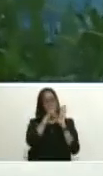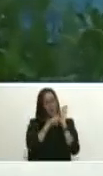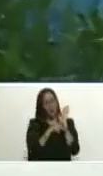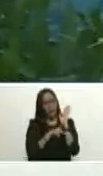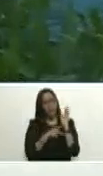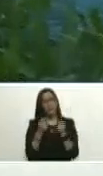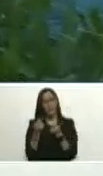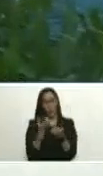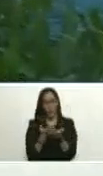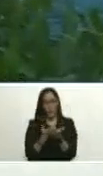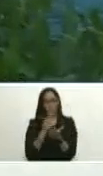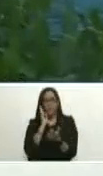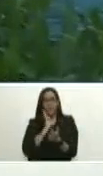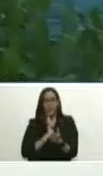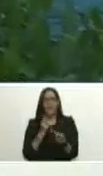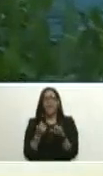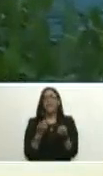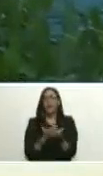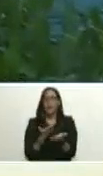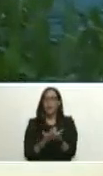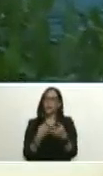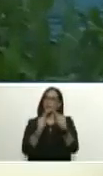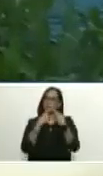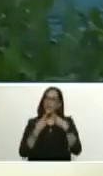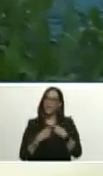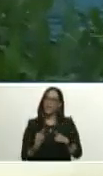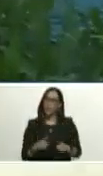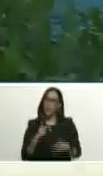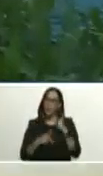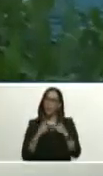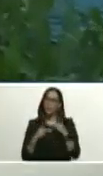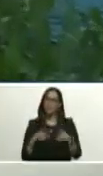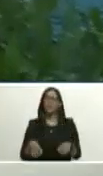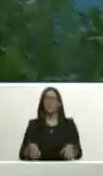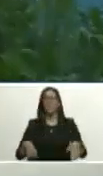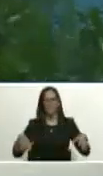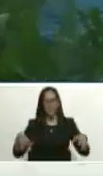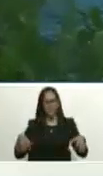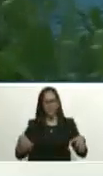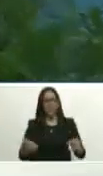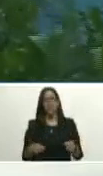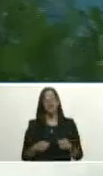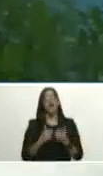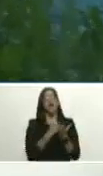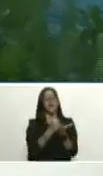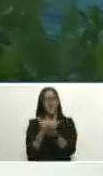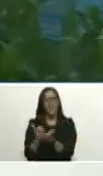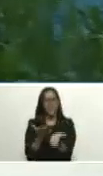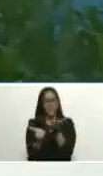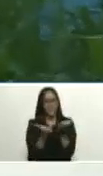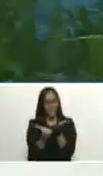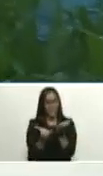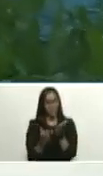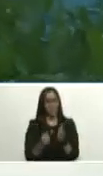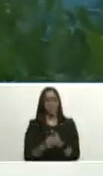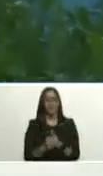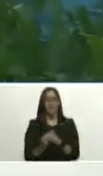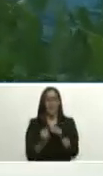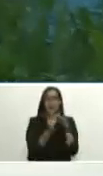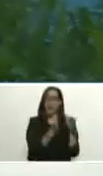bolivariana economía diversificada produciendo riqueza bienes y servicios allá está al lado de él